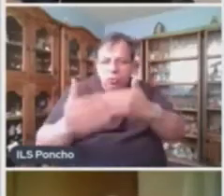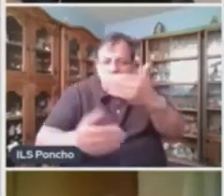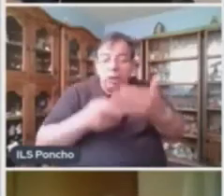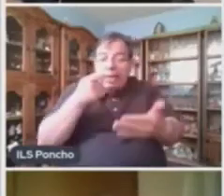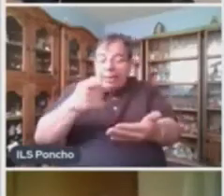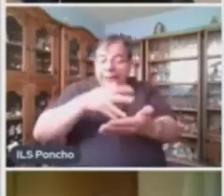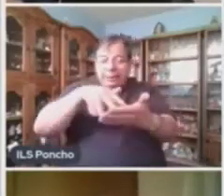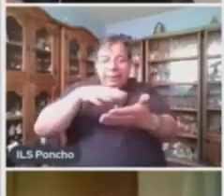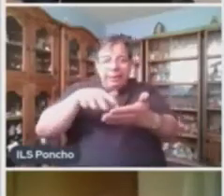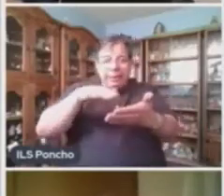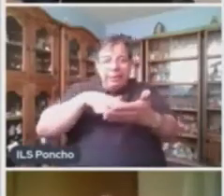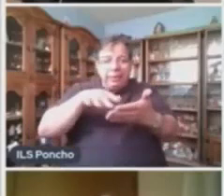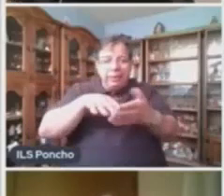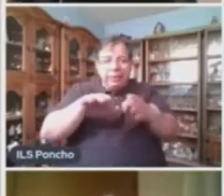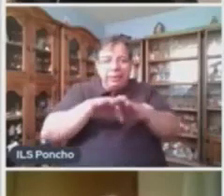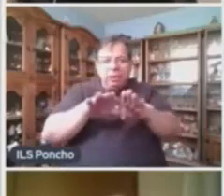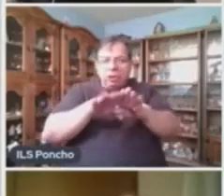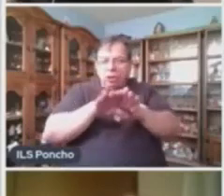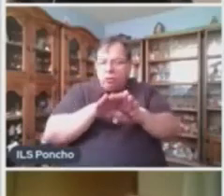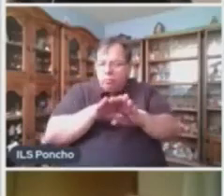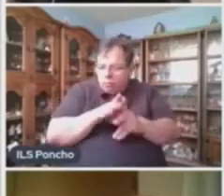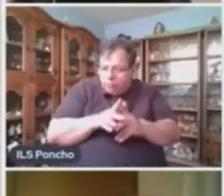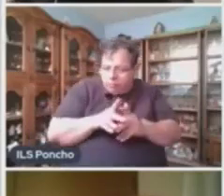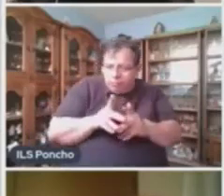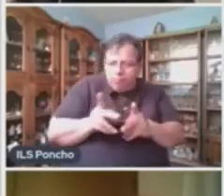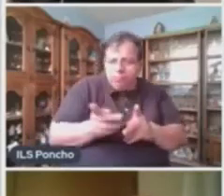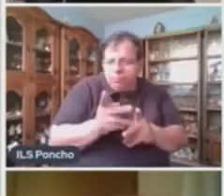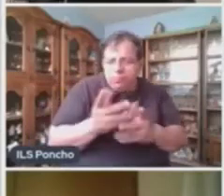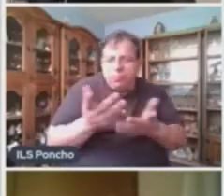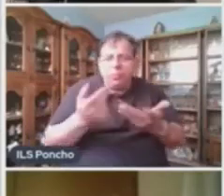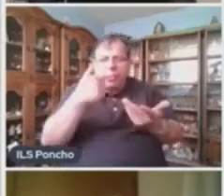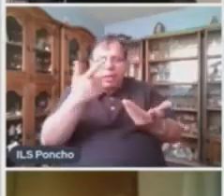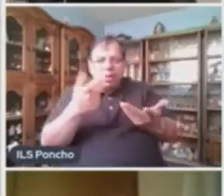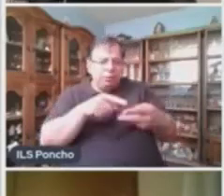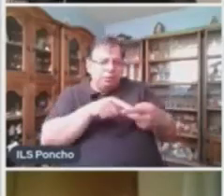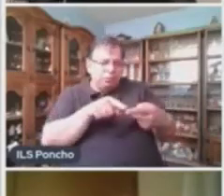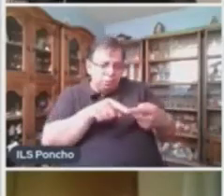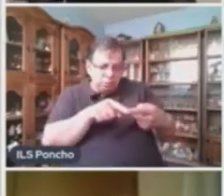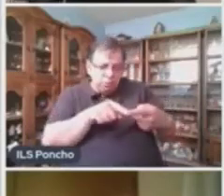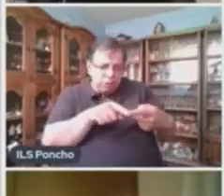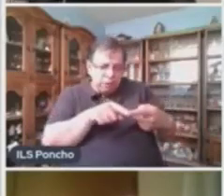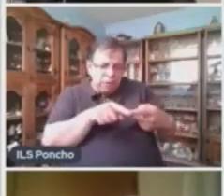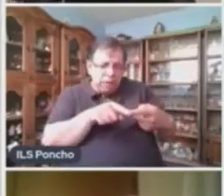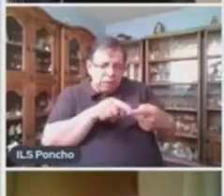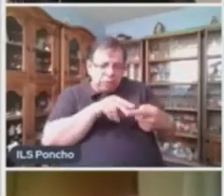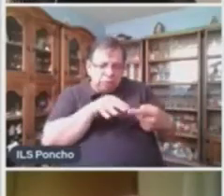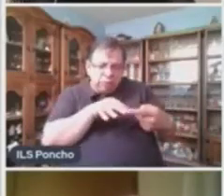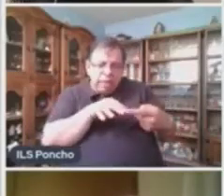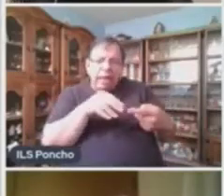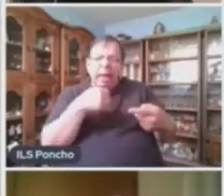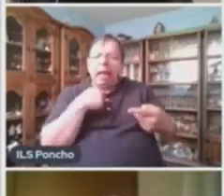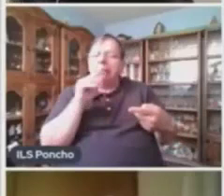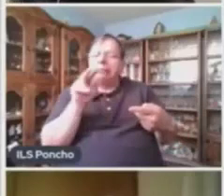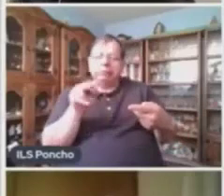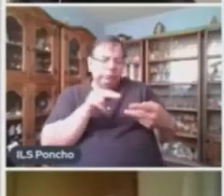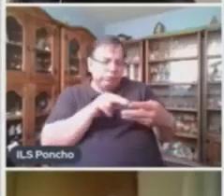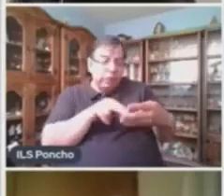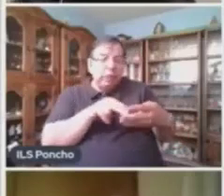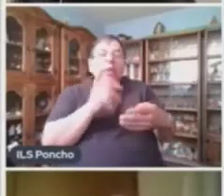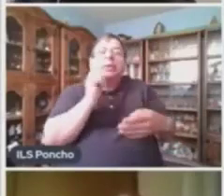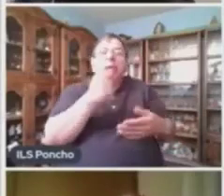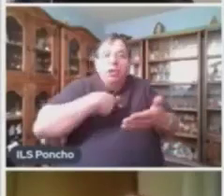de textos Es la apelativa A través de ella El emisor procura influir En la conducta o actitud